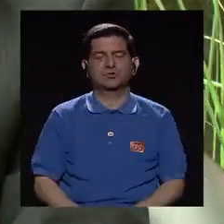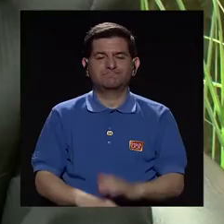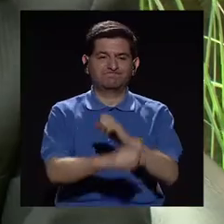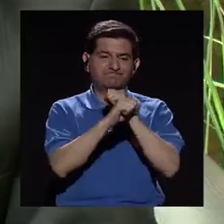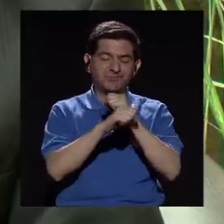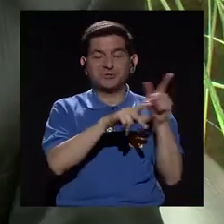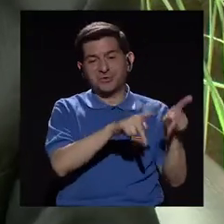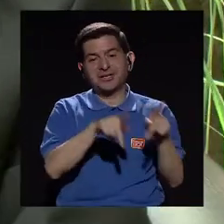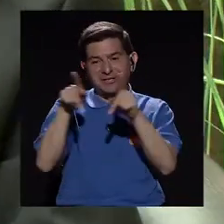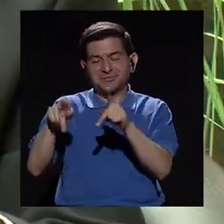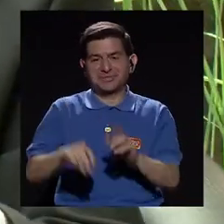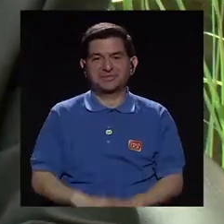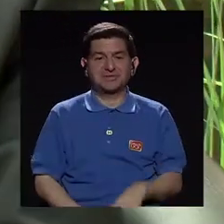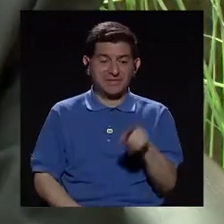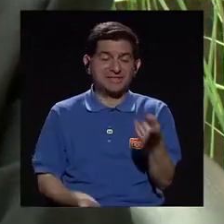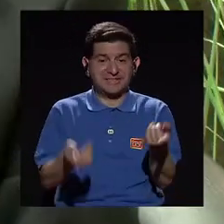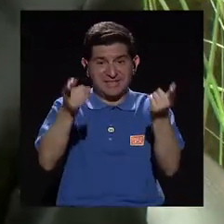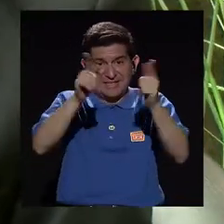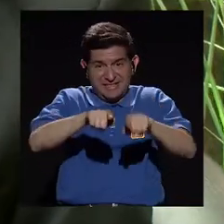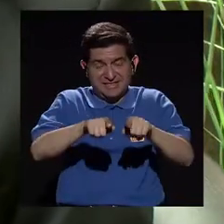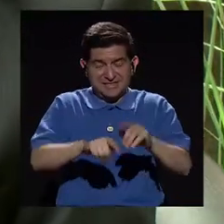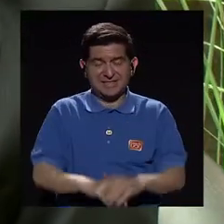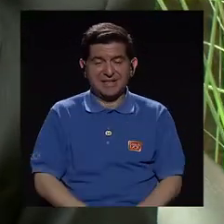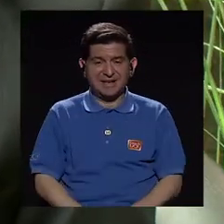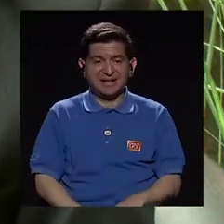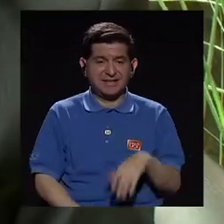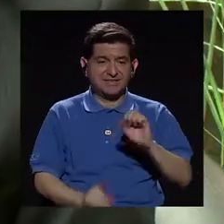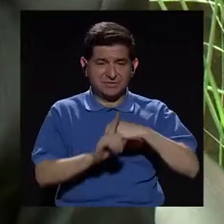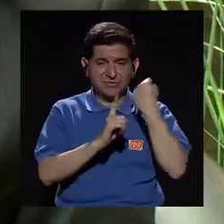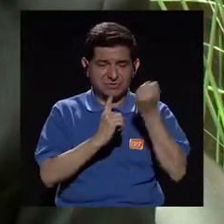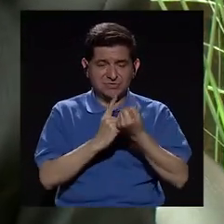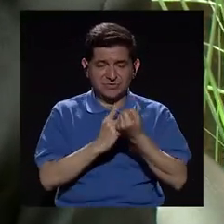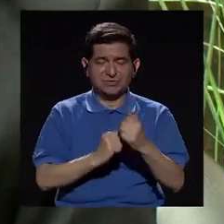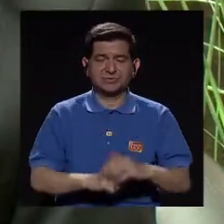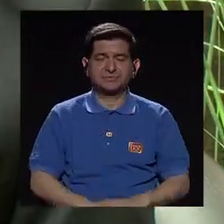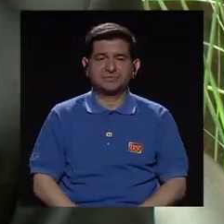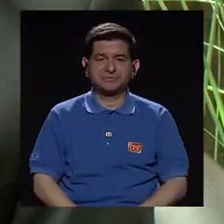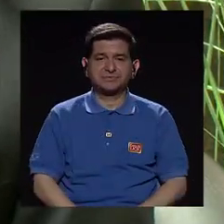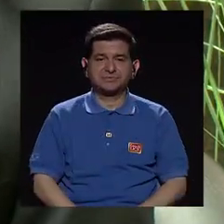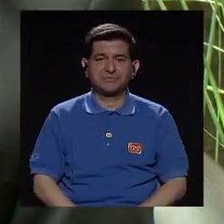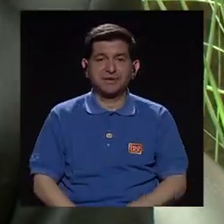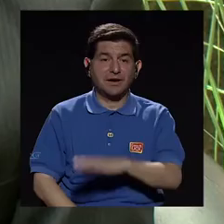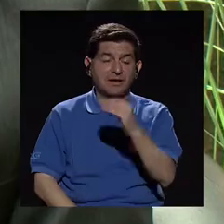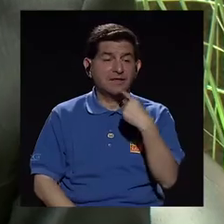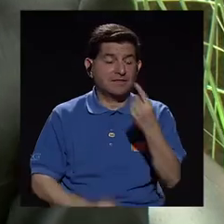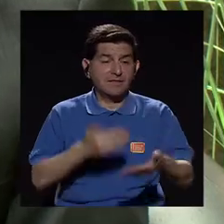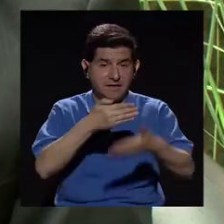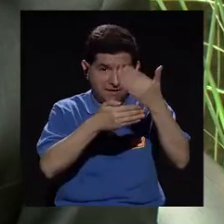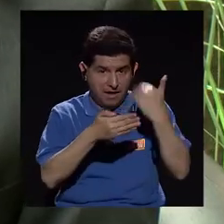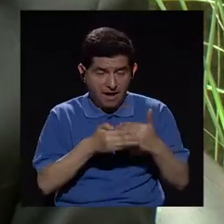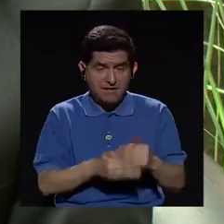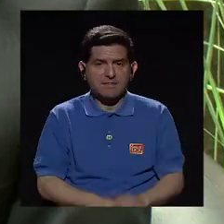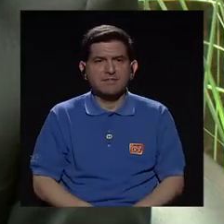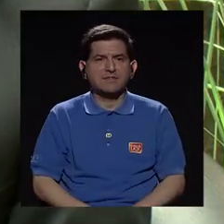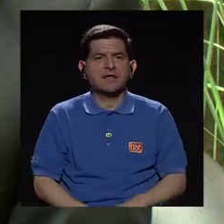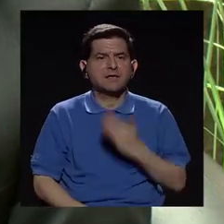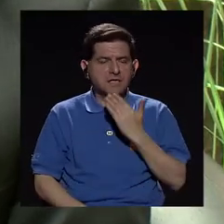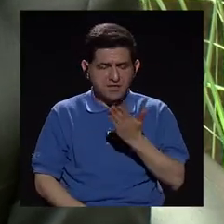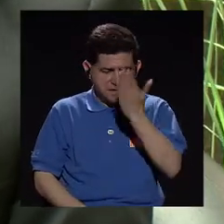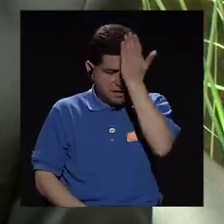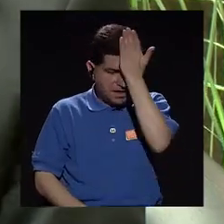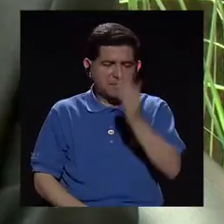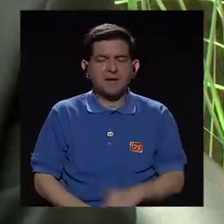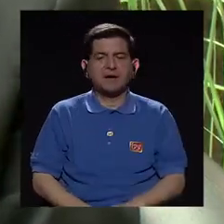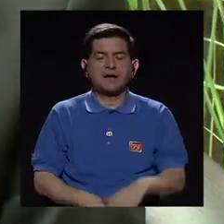está, por la seguridad de las personas menores que ahí acuden. Y, como le digo, en la zona de